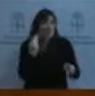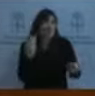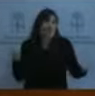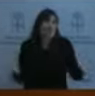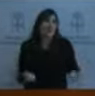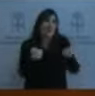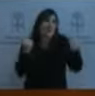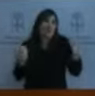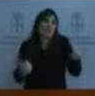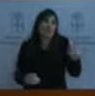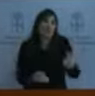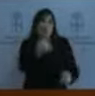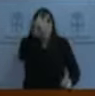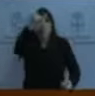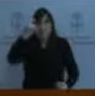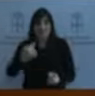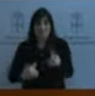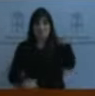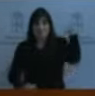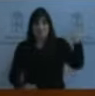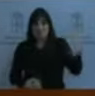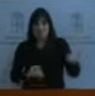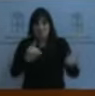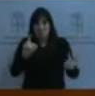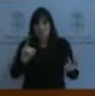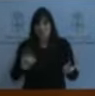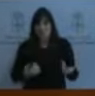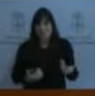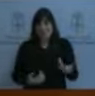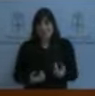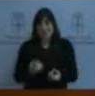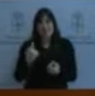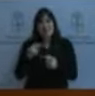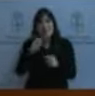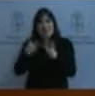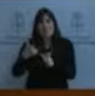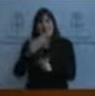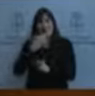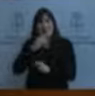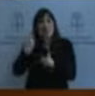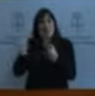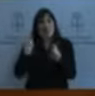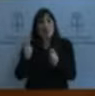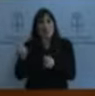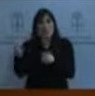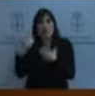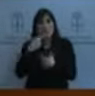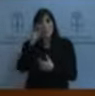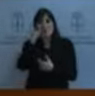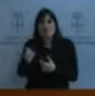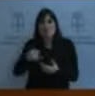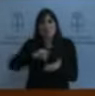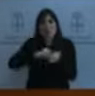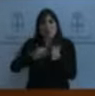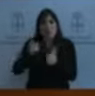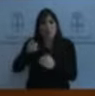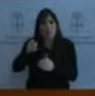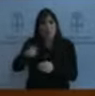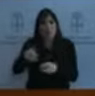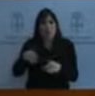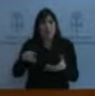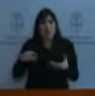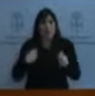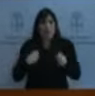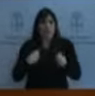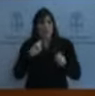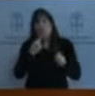suple con el ingenio. Nos contaban el otro día que en Posada de Llanes había un ingeniero que vivía ahí en la zona, que desplegó una red local y que ahora acceden los hoteles y